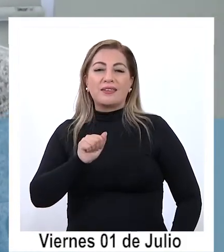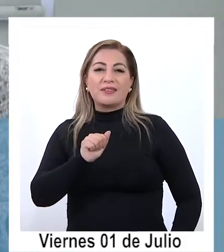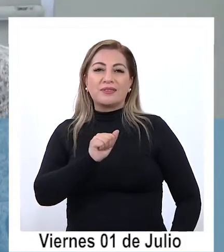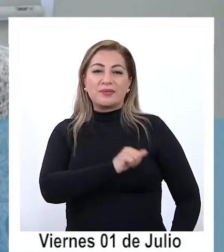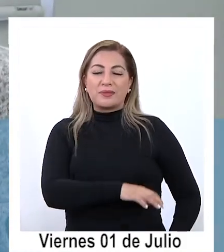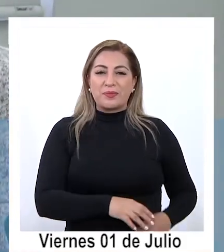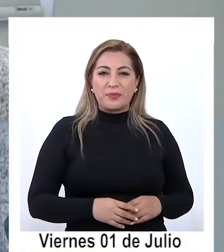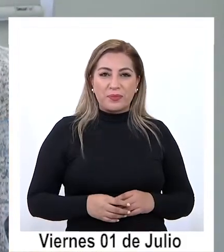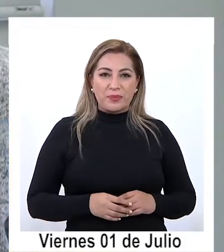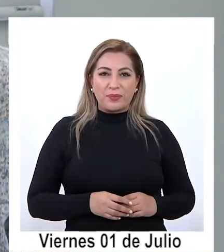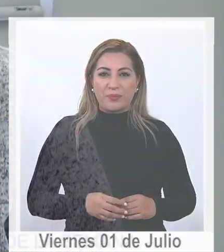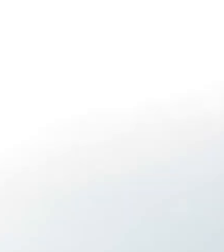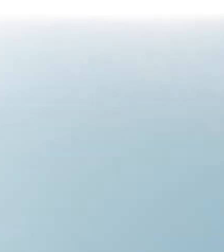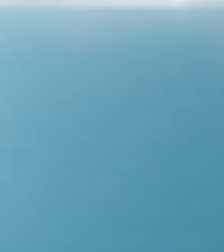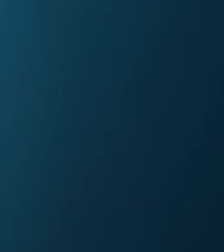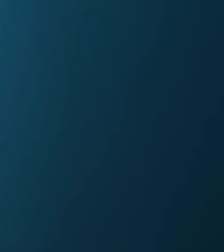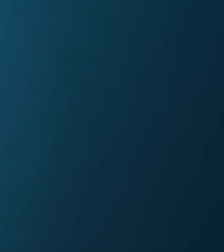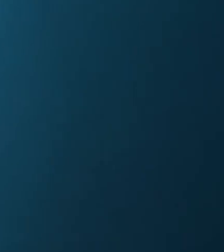Cortés